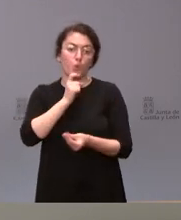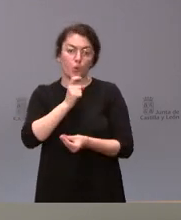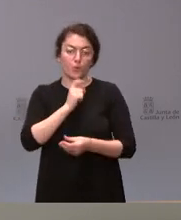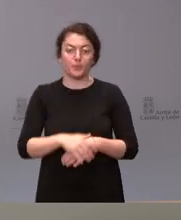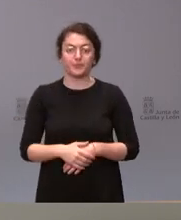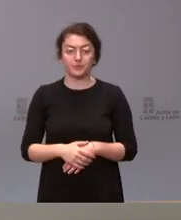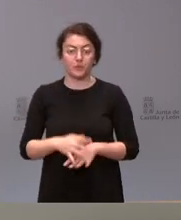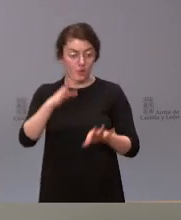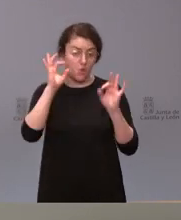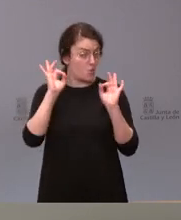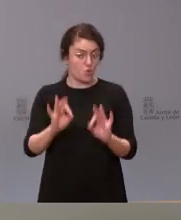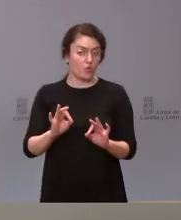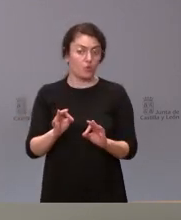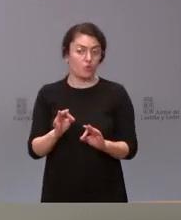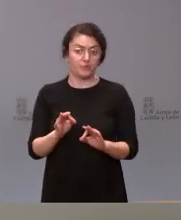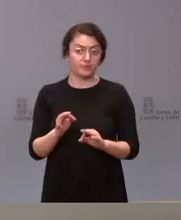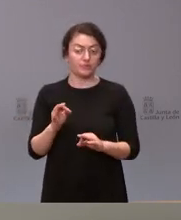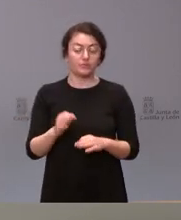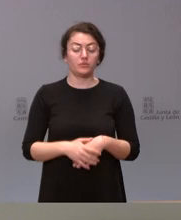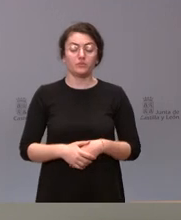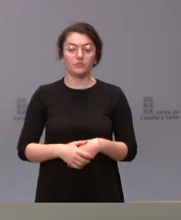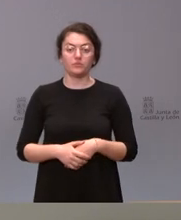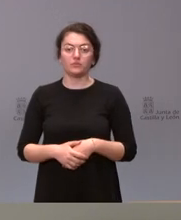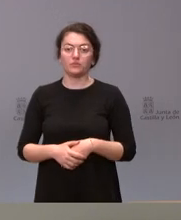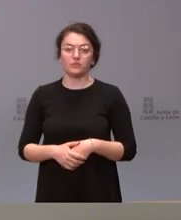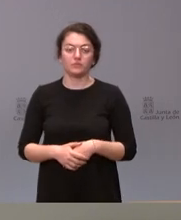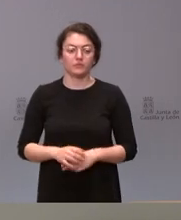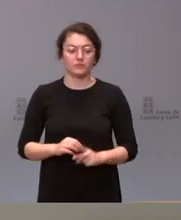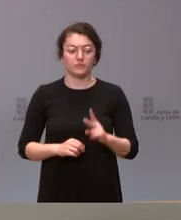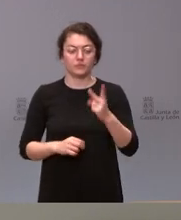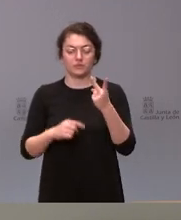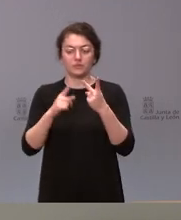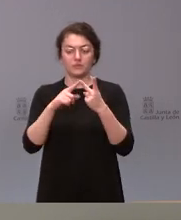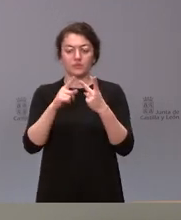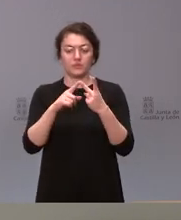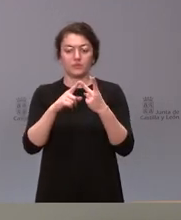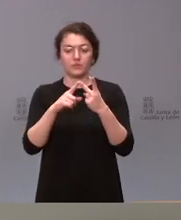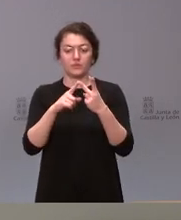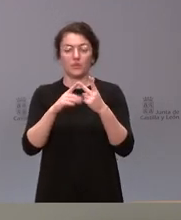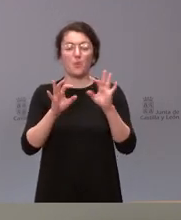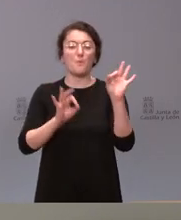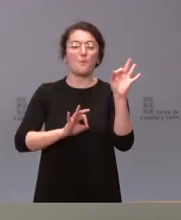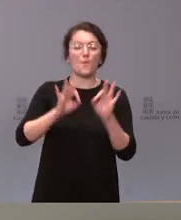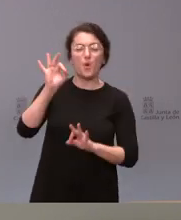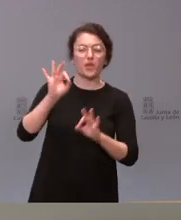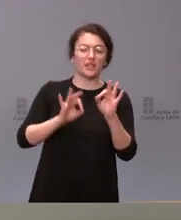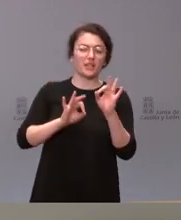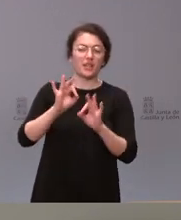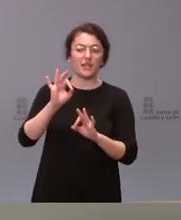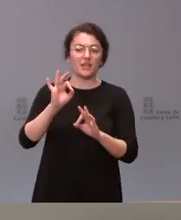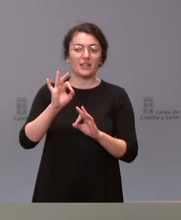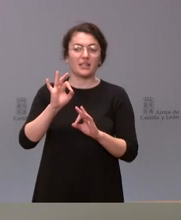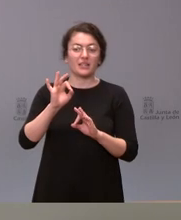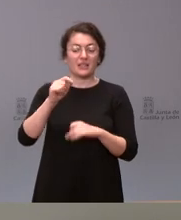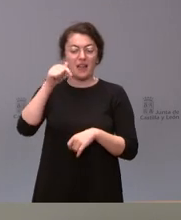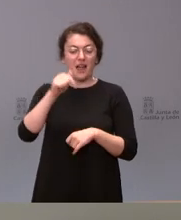lógicamente creo que usted también planteaba y en segunda cuestión qué porcentaje o qué volumen de Castilla